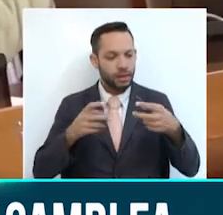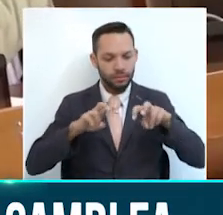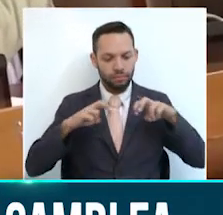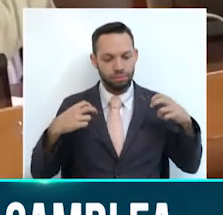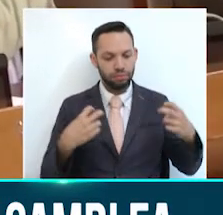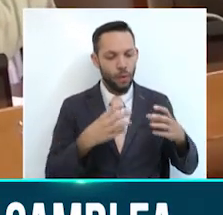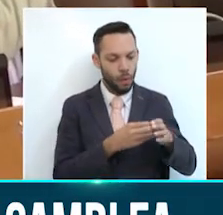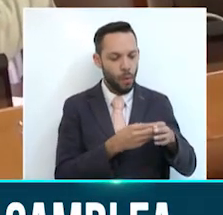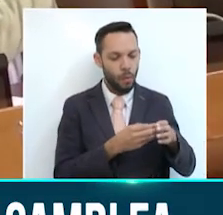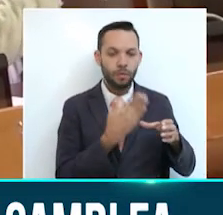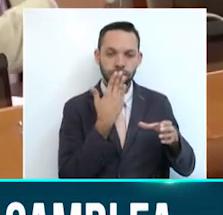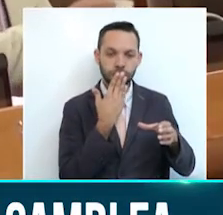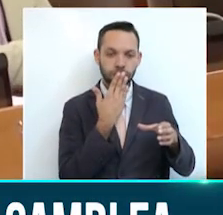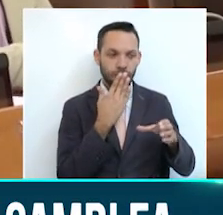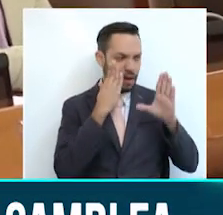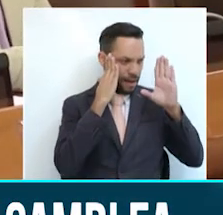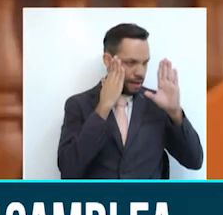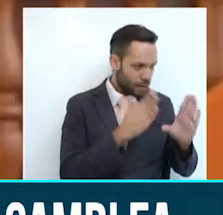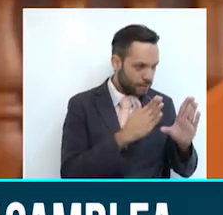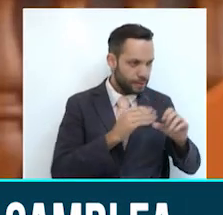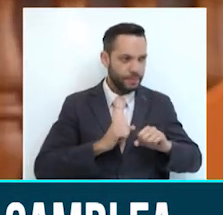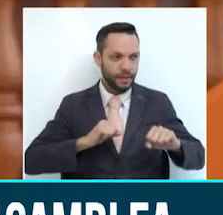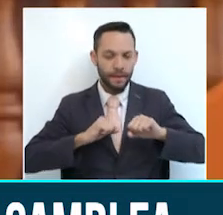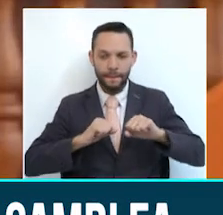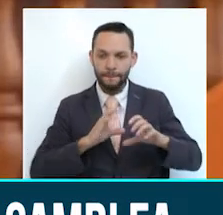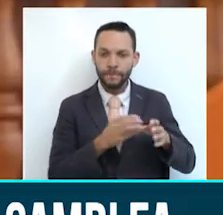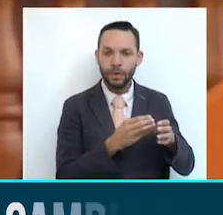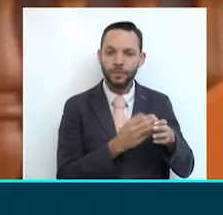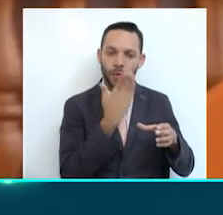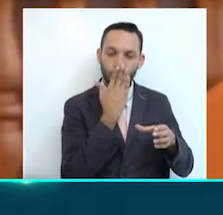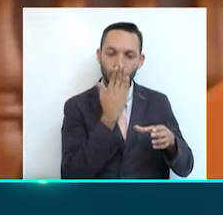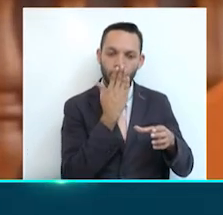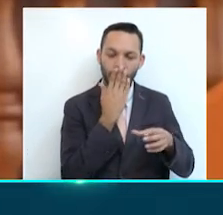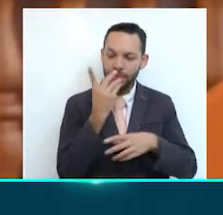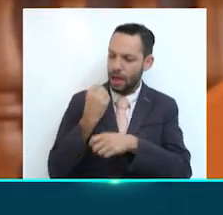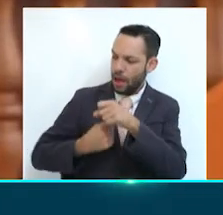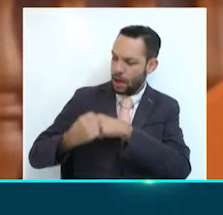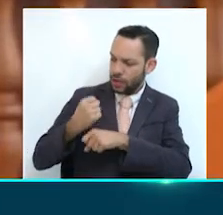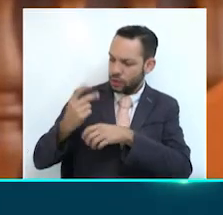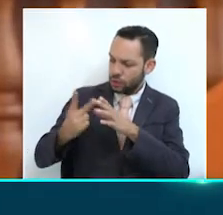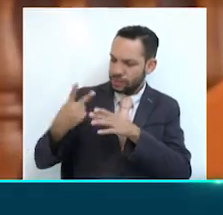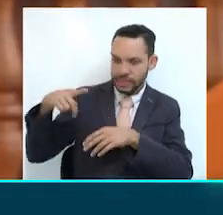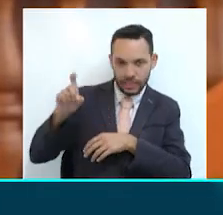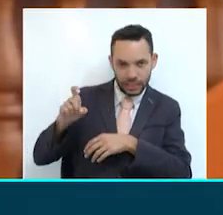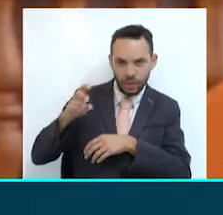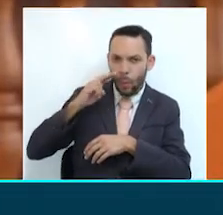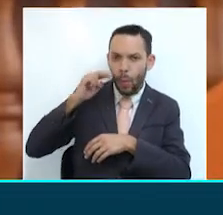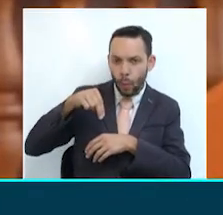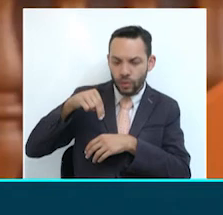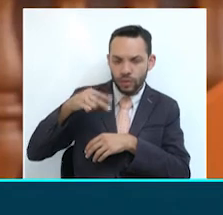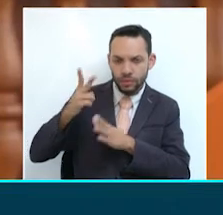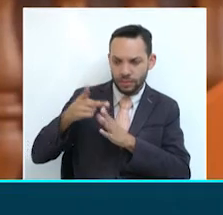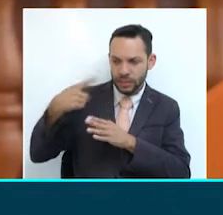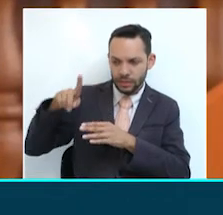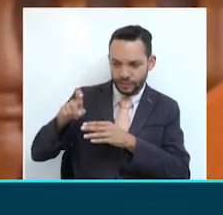diálogo con los indígenas. En Caldas solamente se da una solaminga y fue en el año 2016, junio de 2016. Y esa